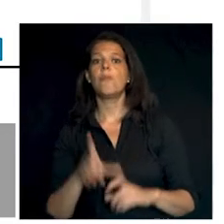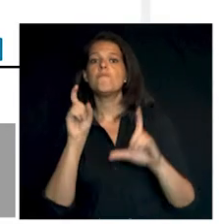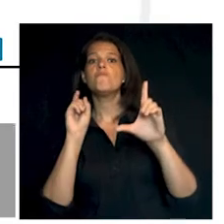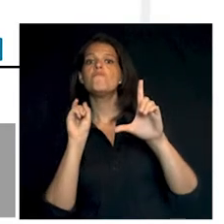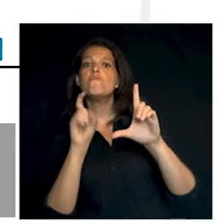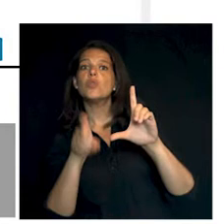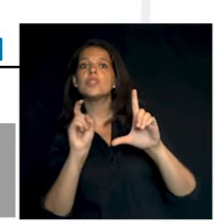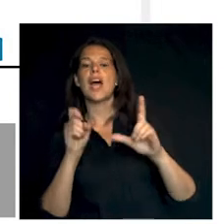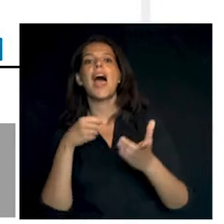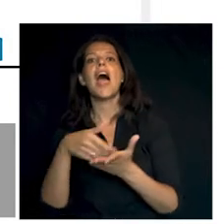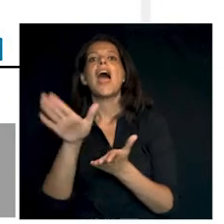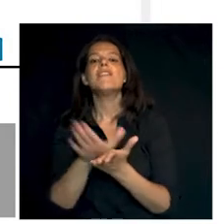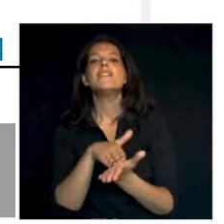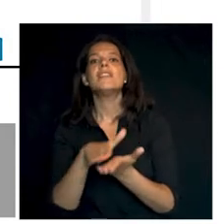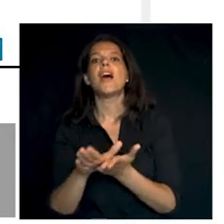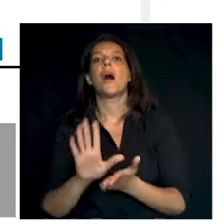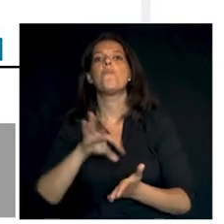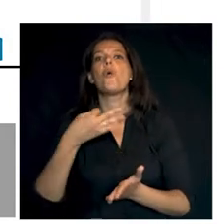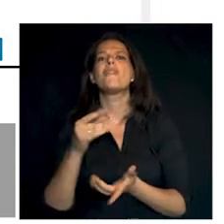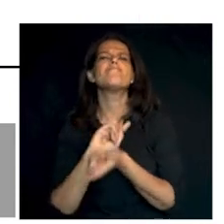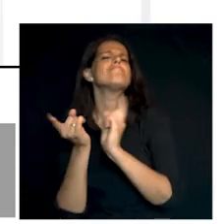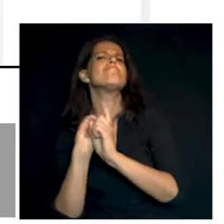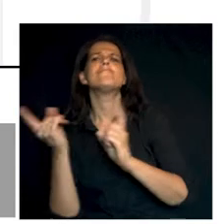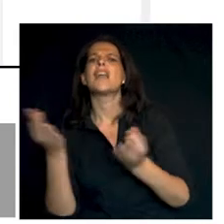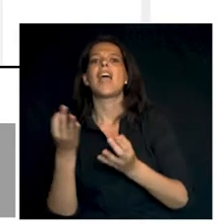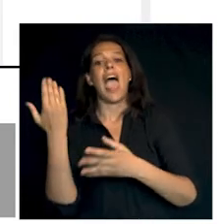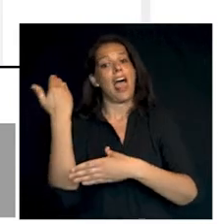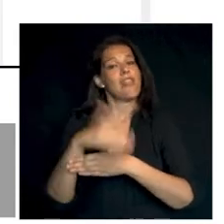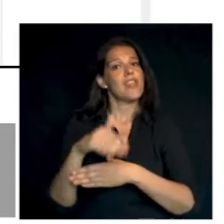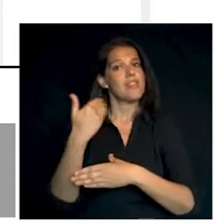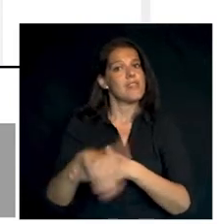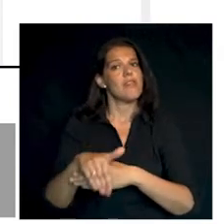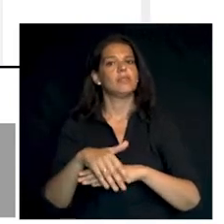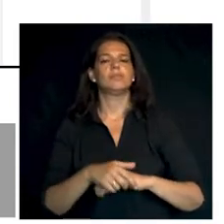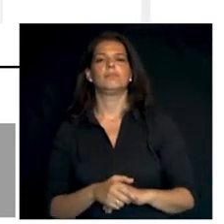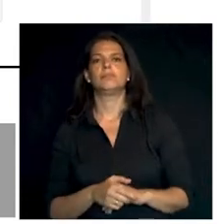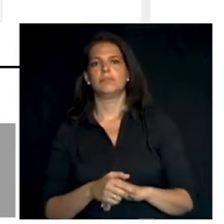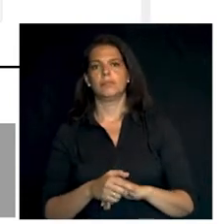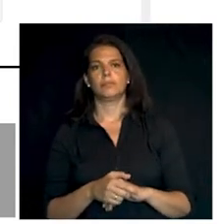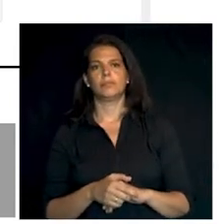Pulsando sobre Editar, podremos modificar nuestra dirección postal.